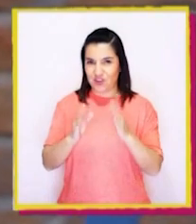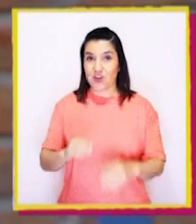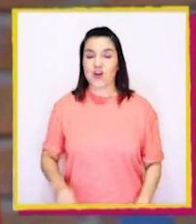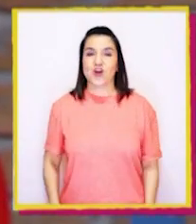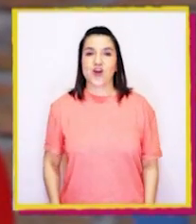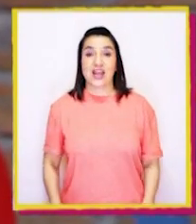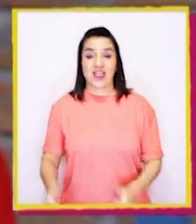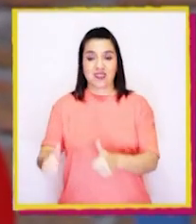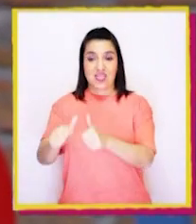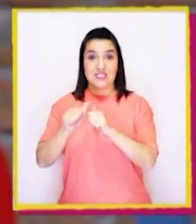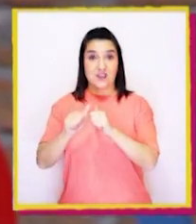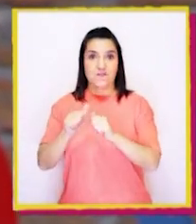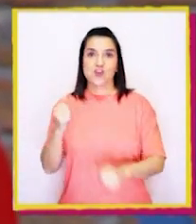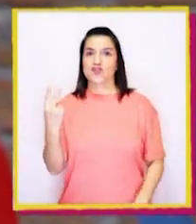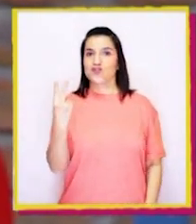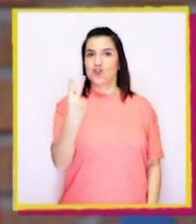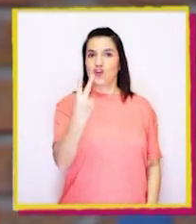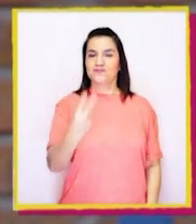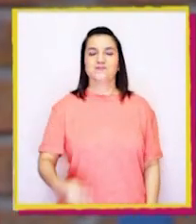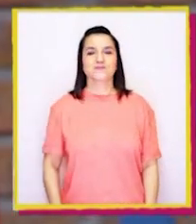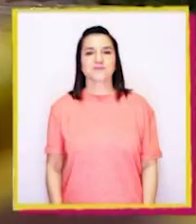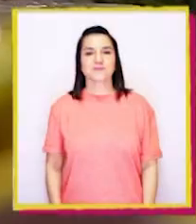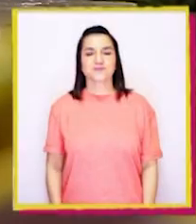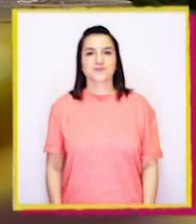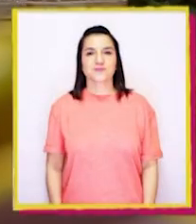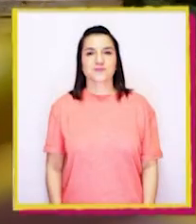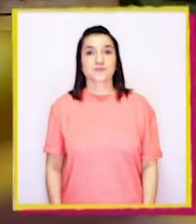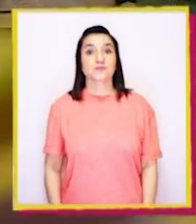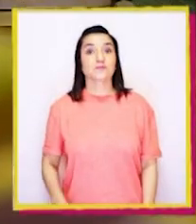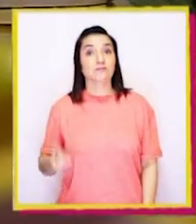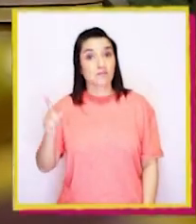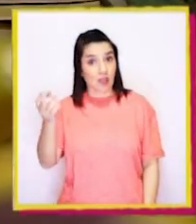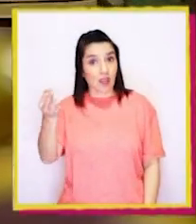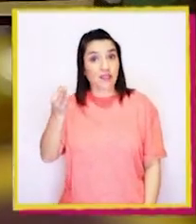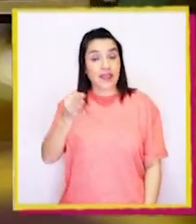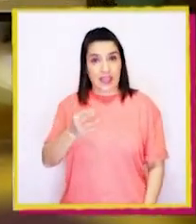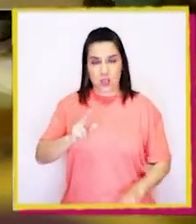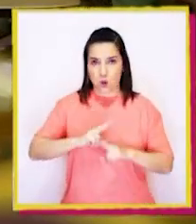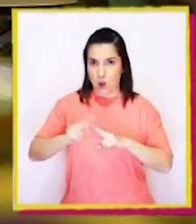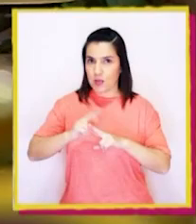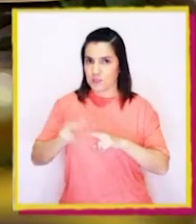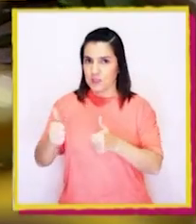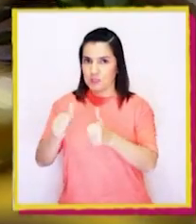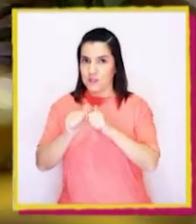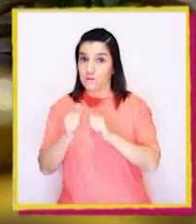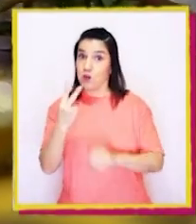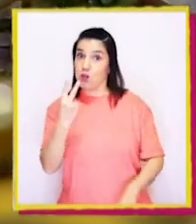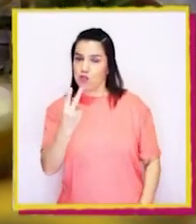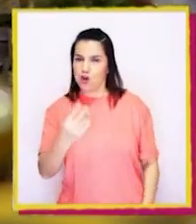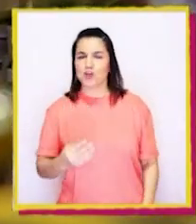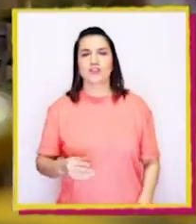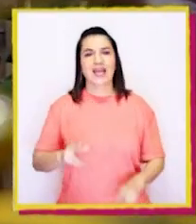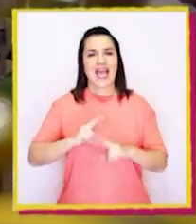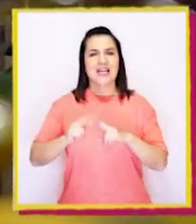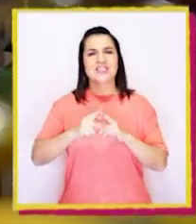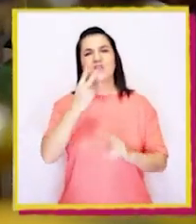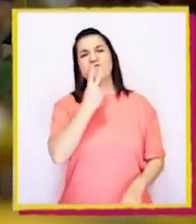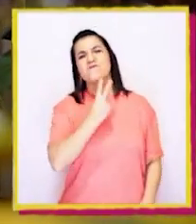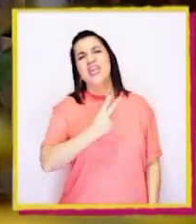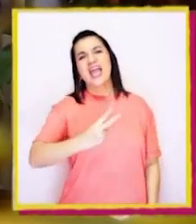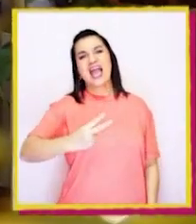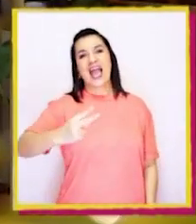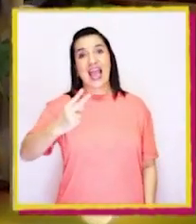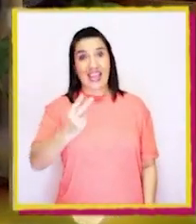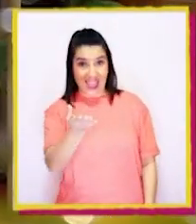Vamos por el desafío número dos. Me dijeron que para este desafío tenemos que hacer un